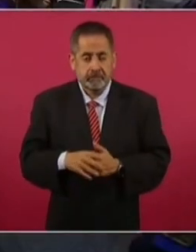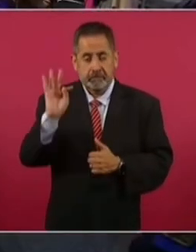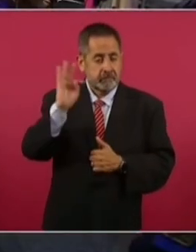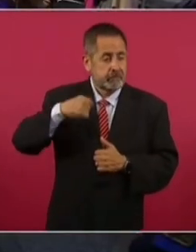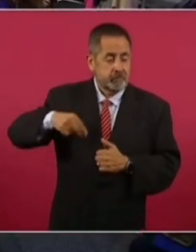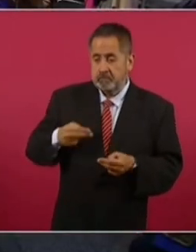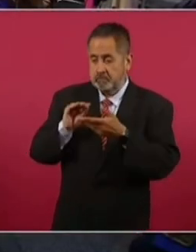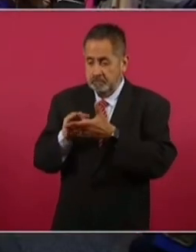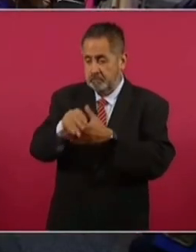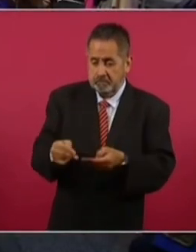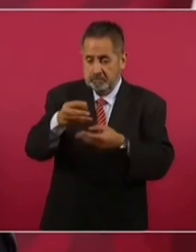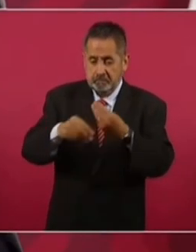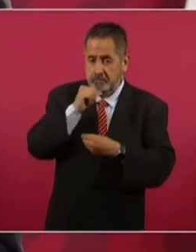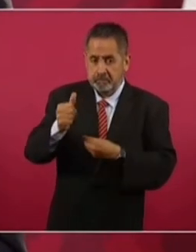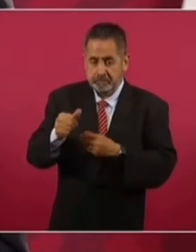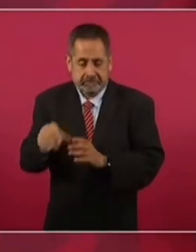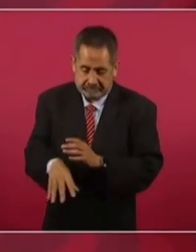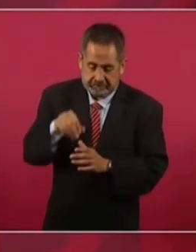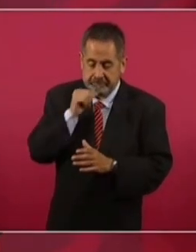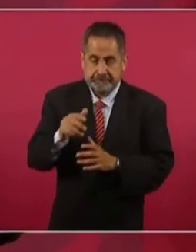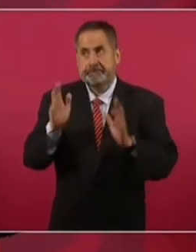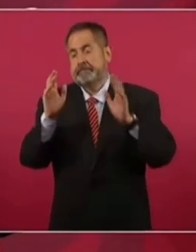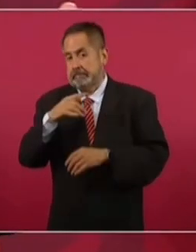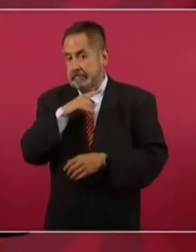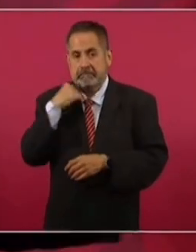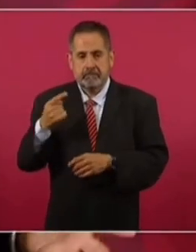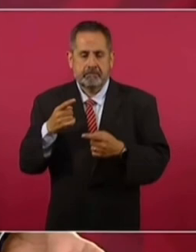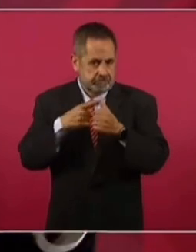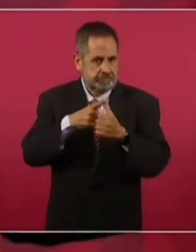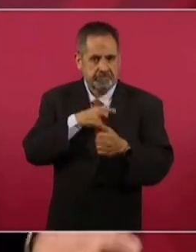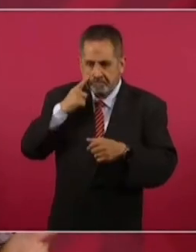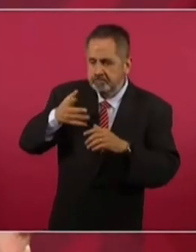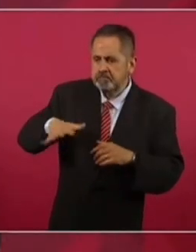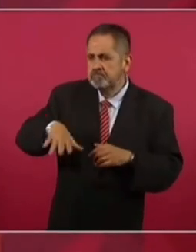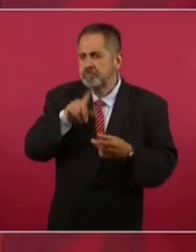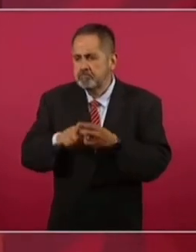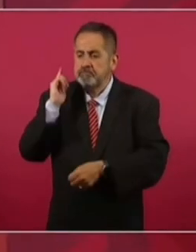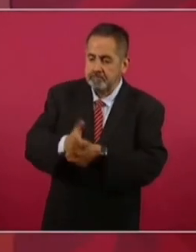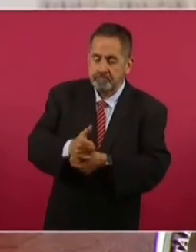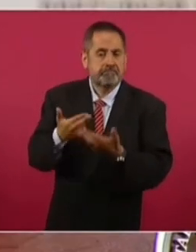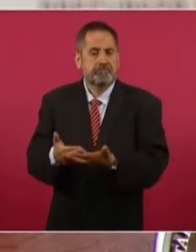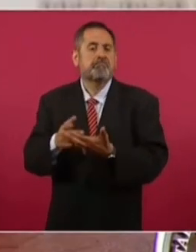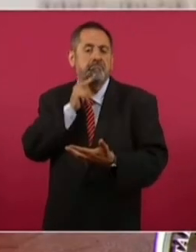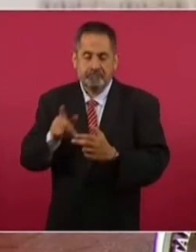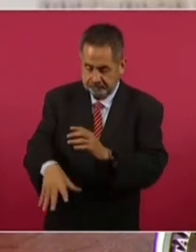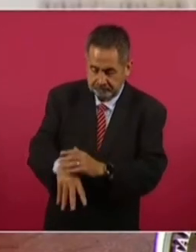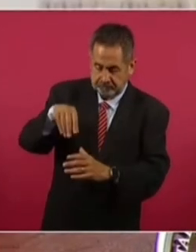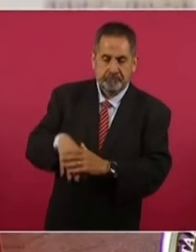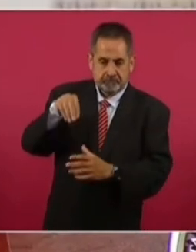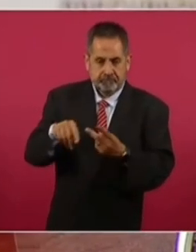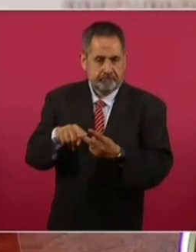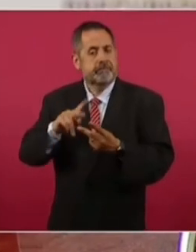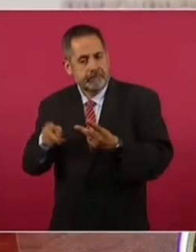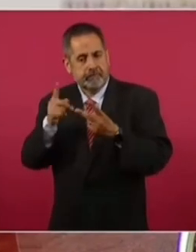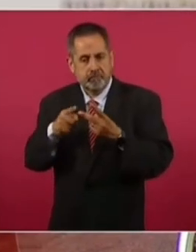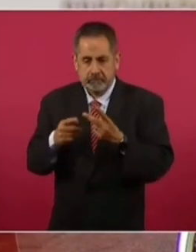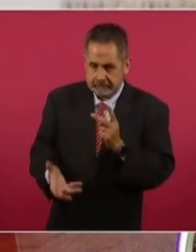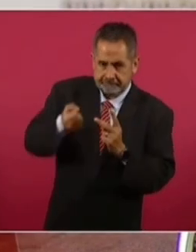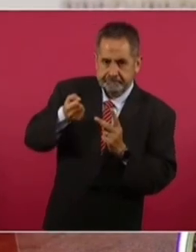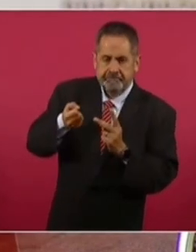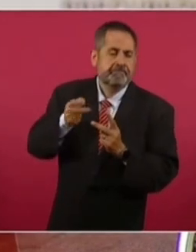no hubiésemos invertido en extracción de petróleo, primero en exploración para descubrir nuevos campos y luego en extracción,